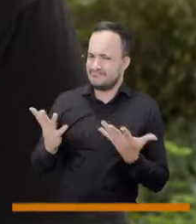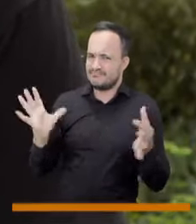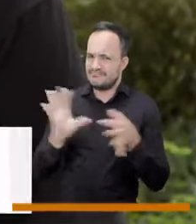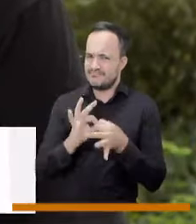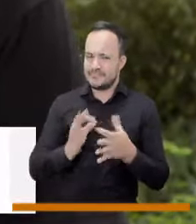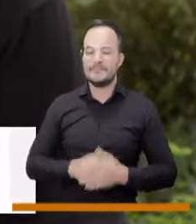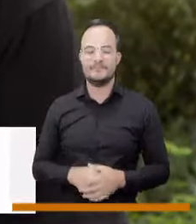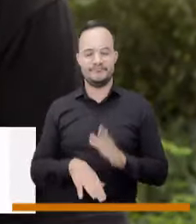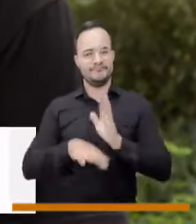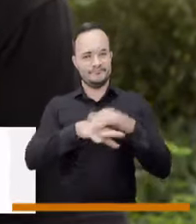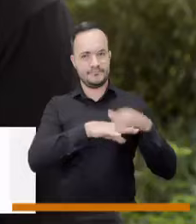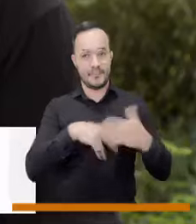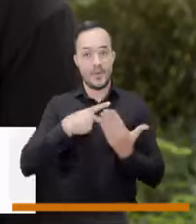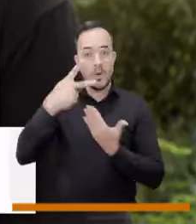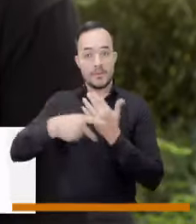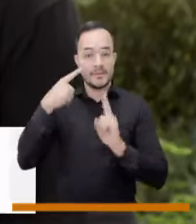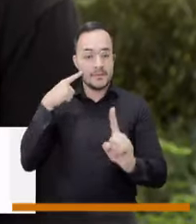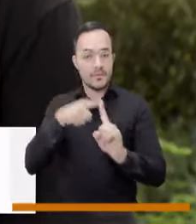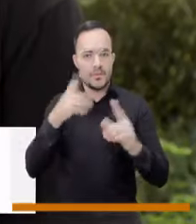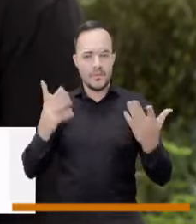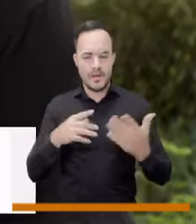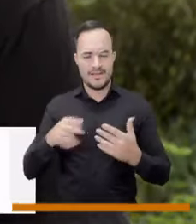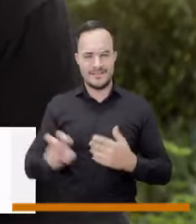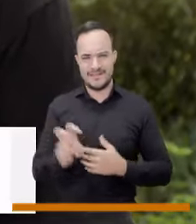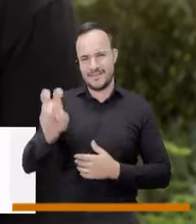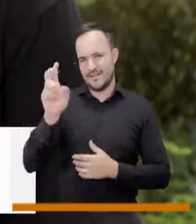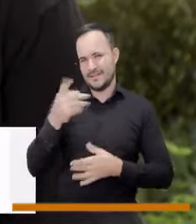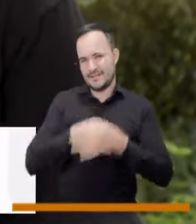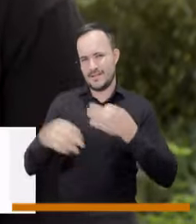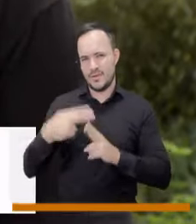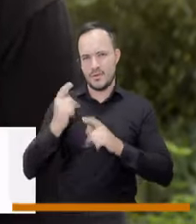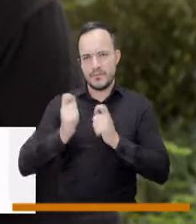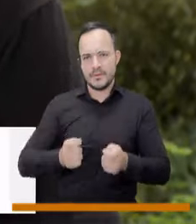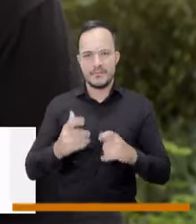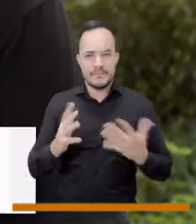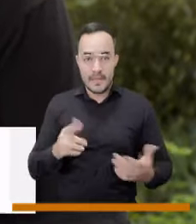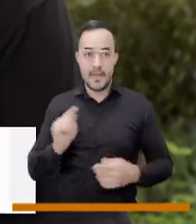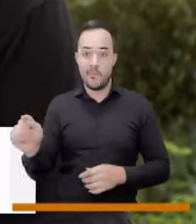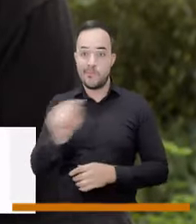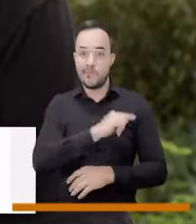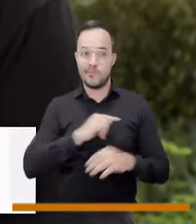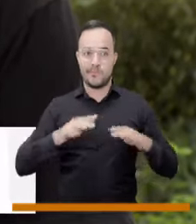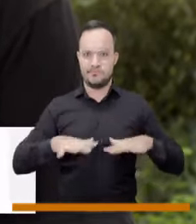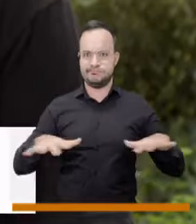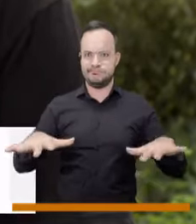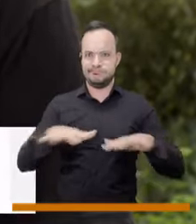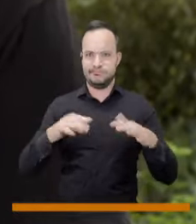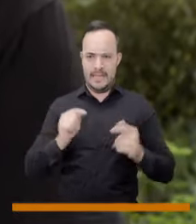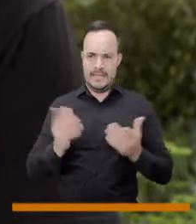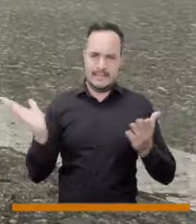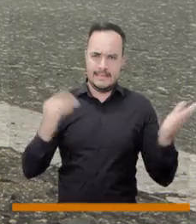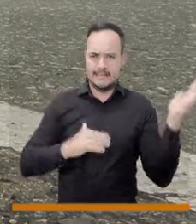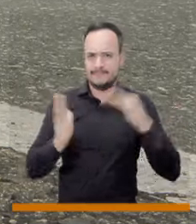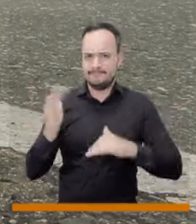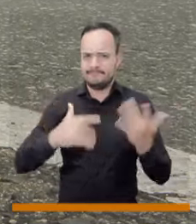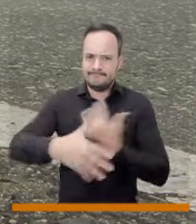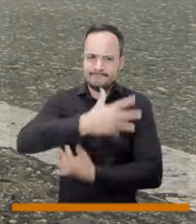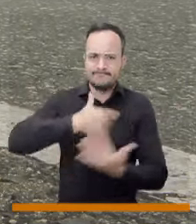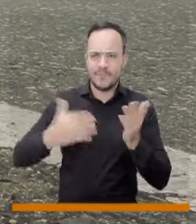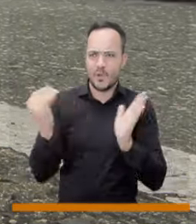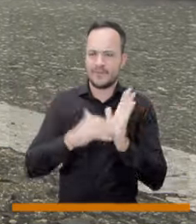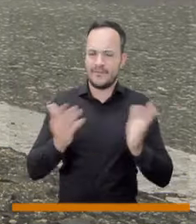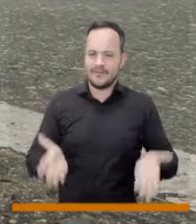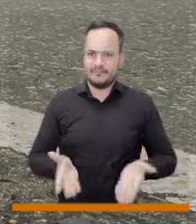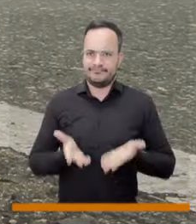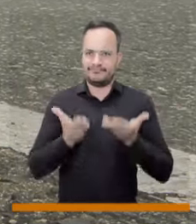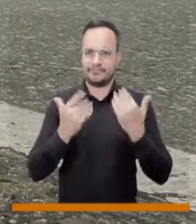activar reanimar unir nuevamente al vecindario de la avenida la playa alude